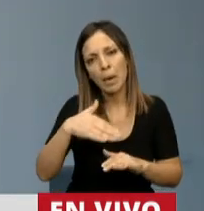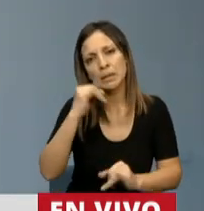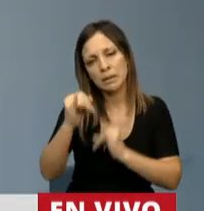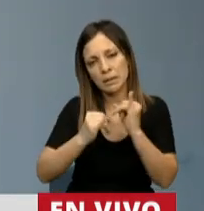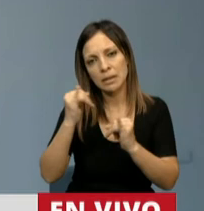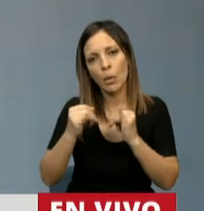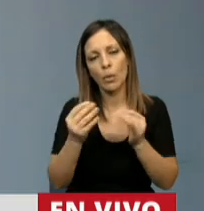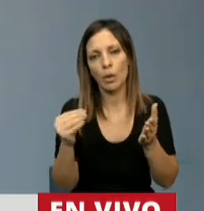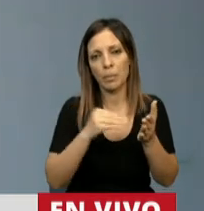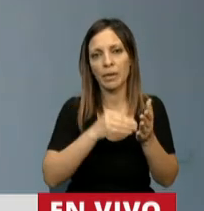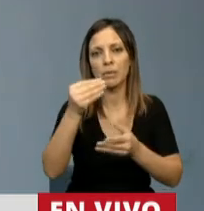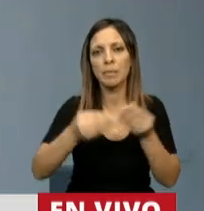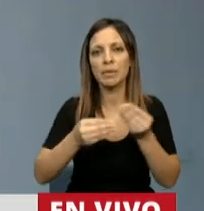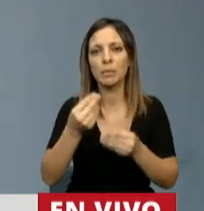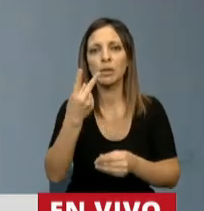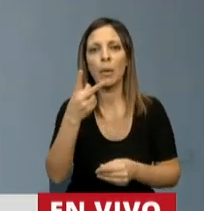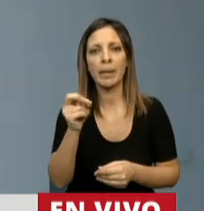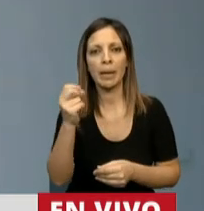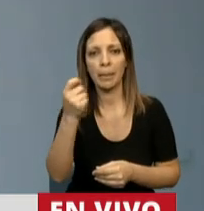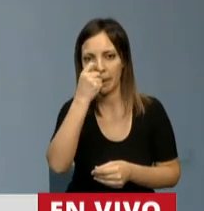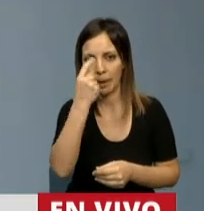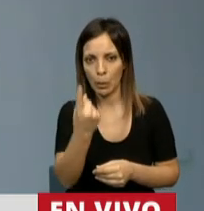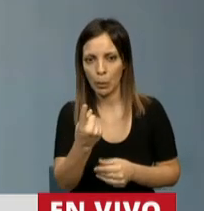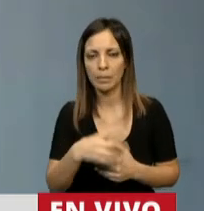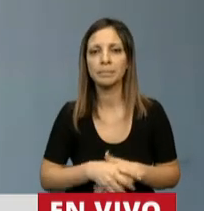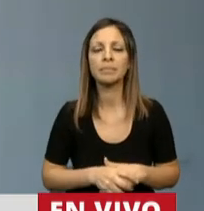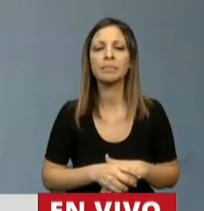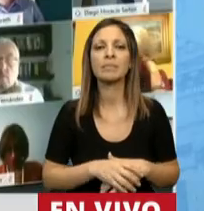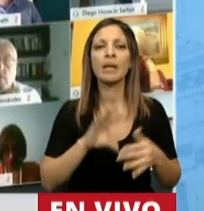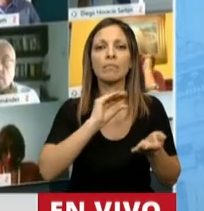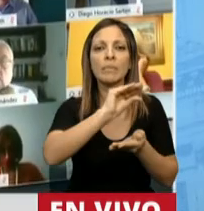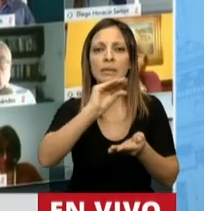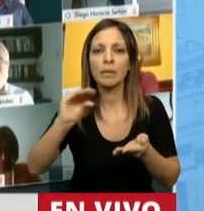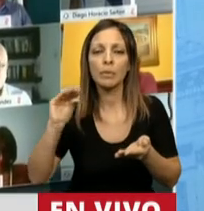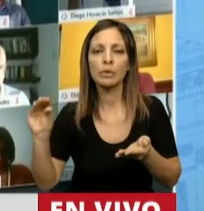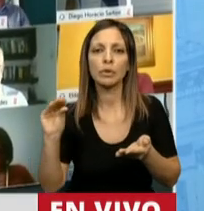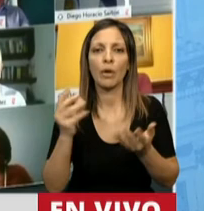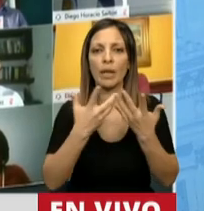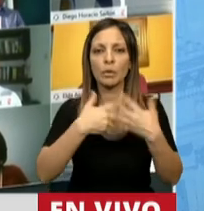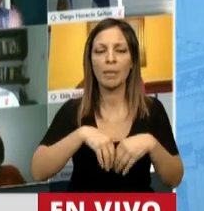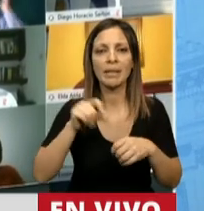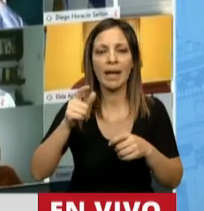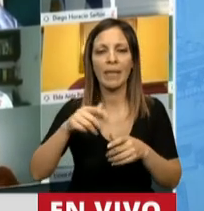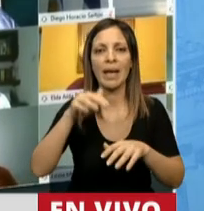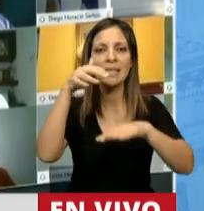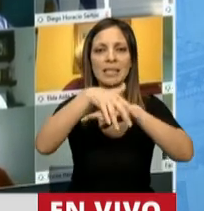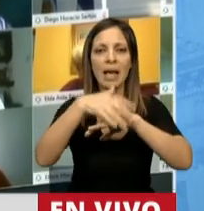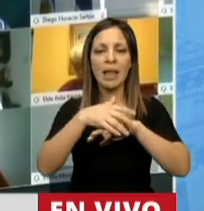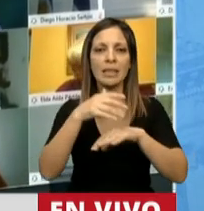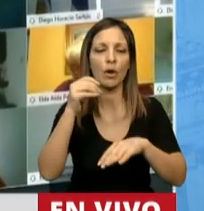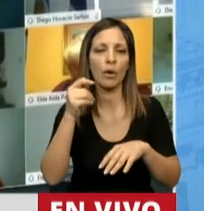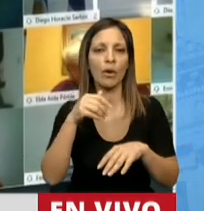en el presupuesto de 2021. La distribución automática de los excedentes de saltos grandes de la